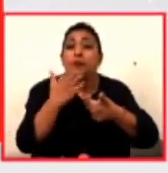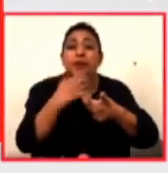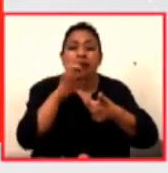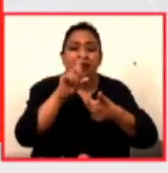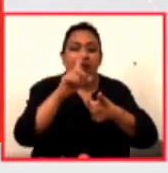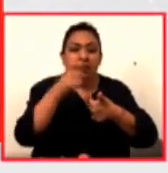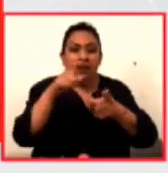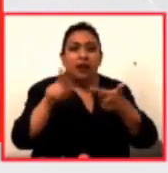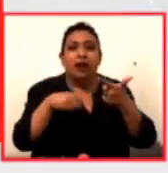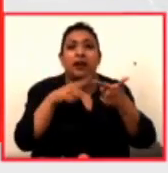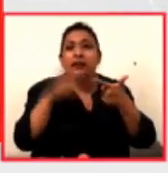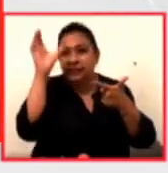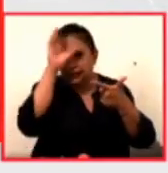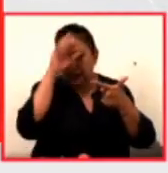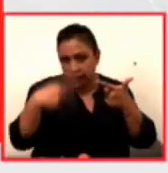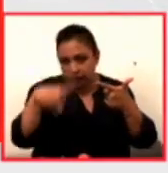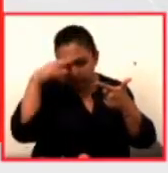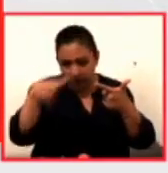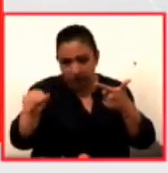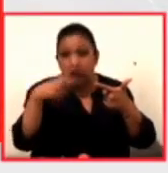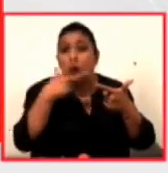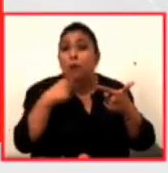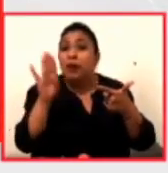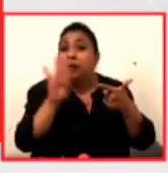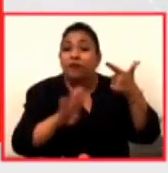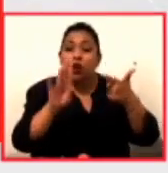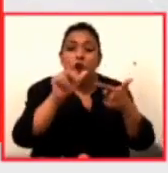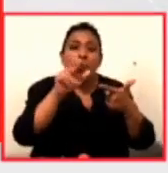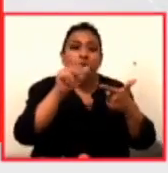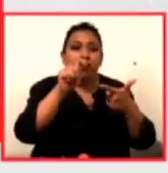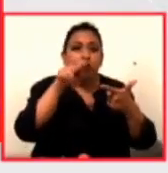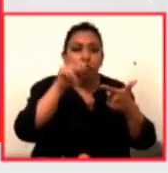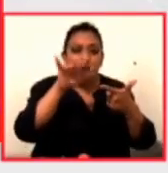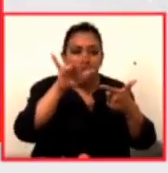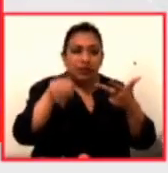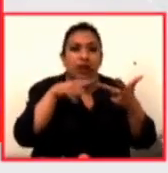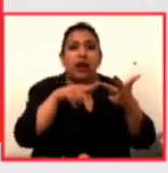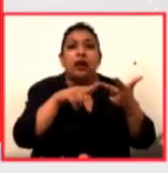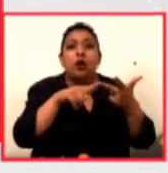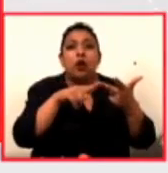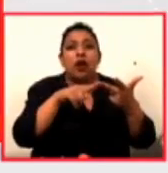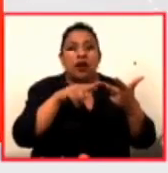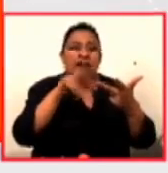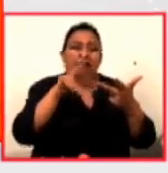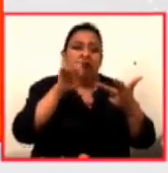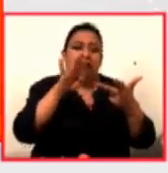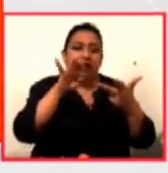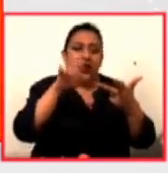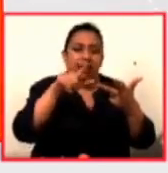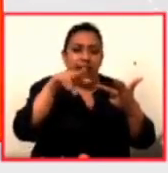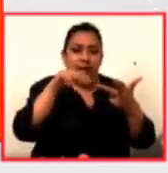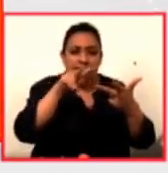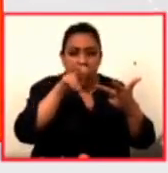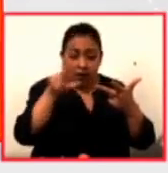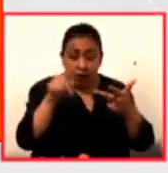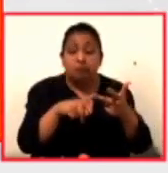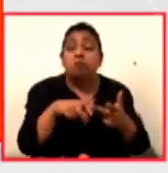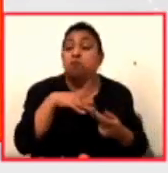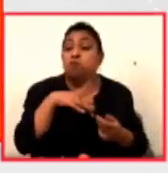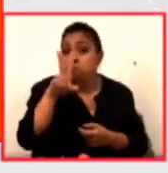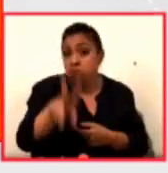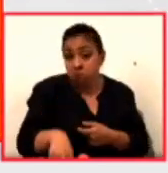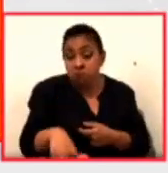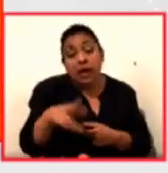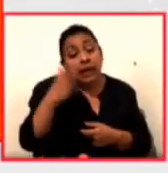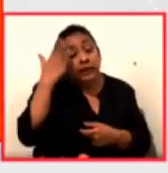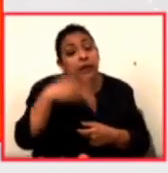y los científicos mexicanos el biólogo Antonio Lascano y el astrobiólogo Rafael Navarro. Sin duda, justamente